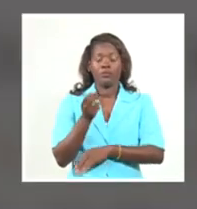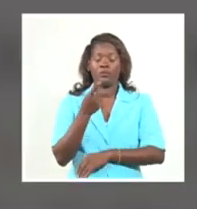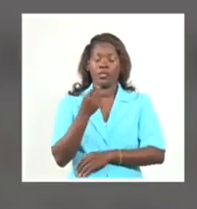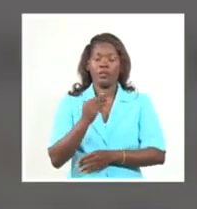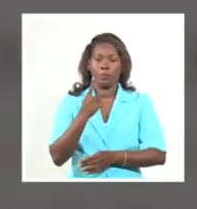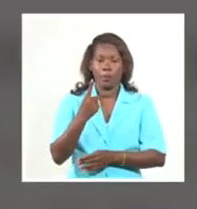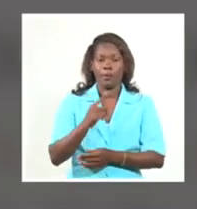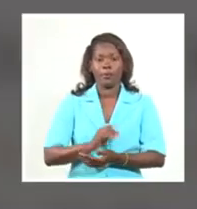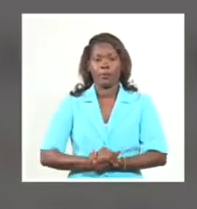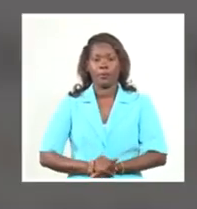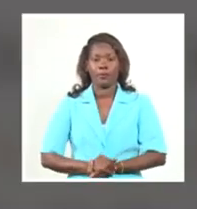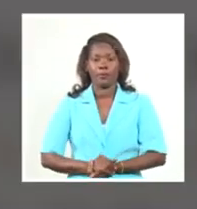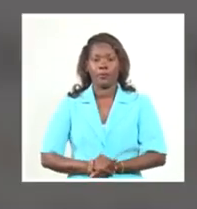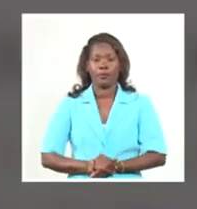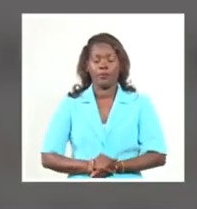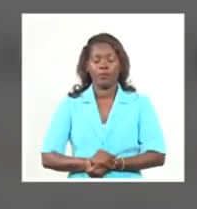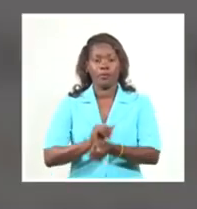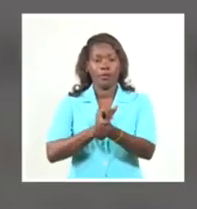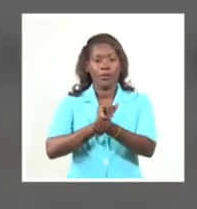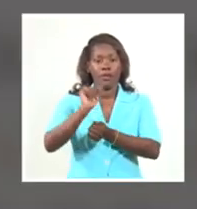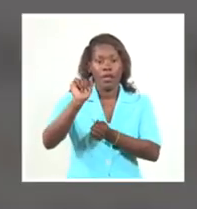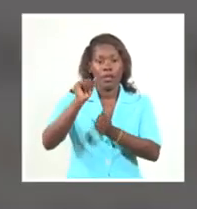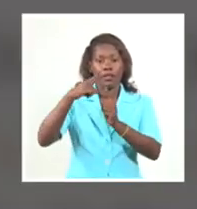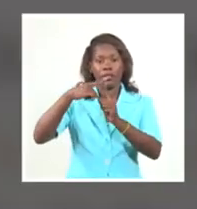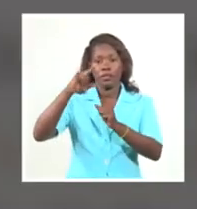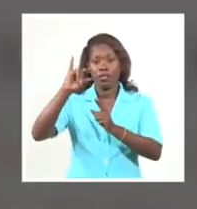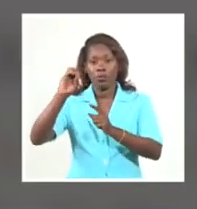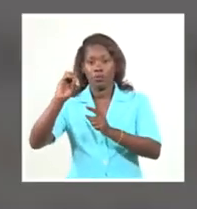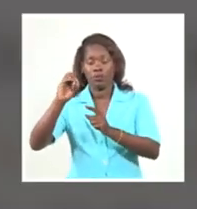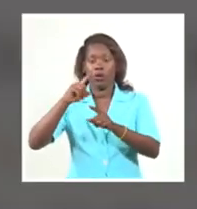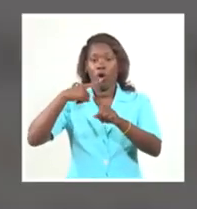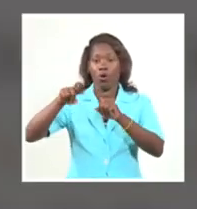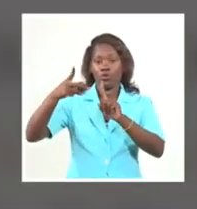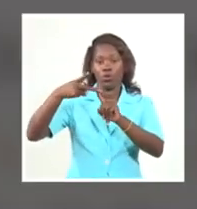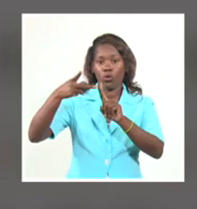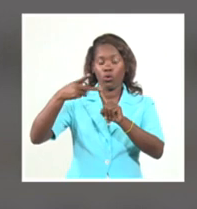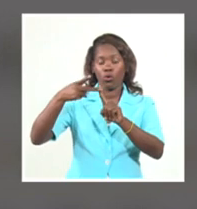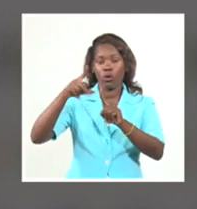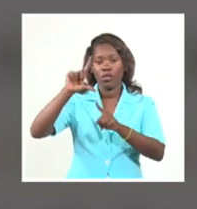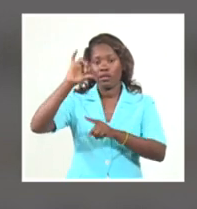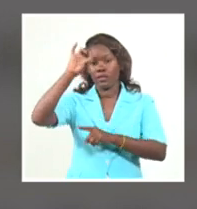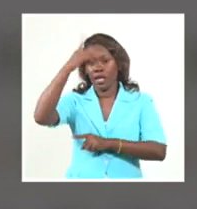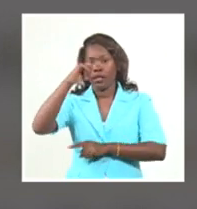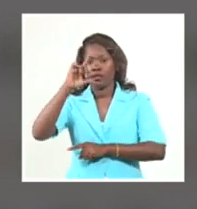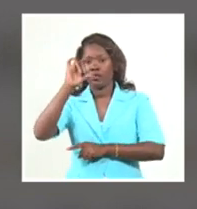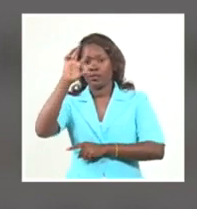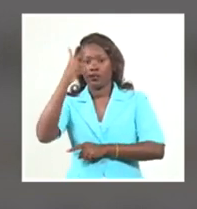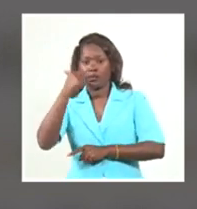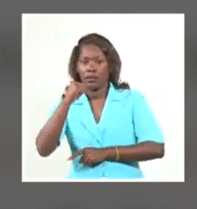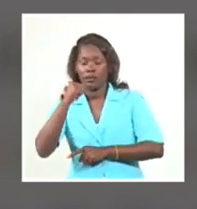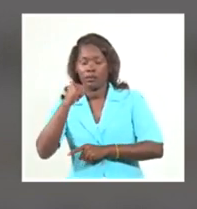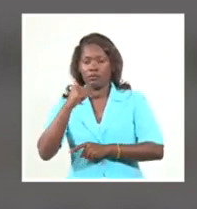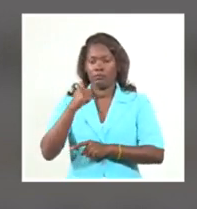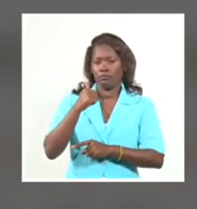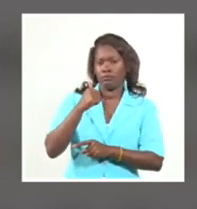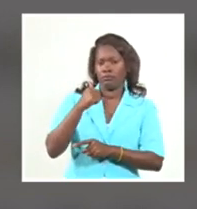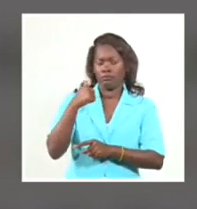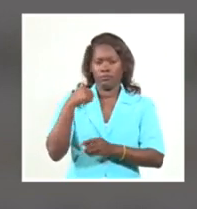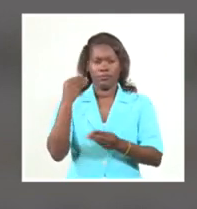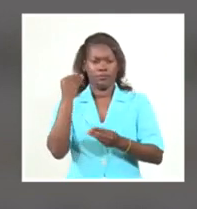dice, Libertad para el quitivo y Lisandra Bongo. La firma me dice en él que lo pusieran a Yamila abajo.